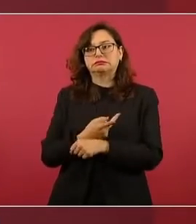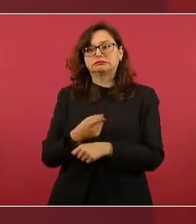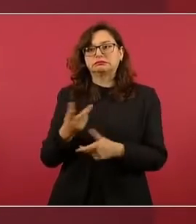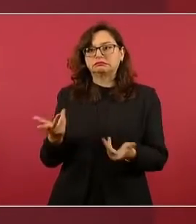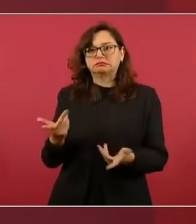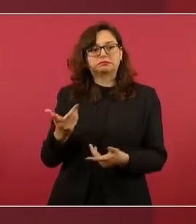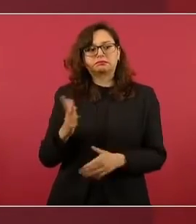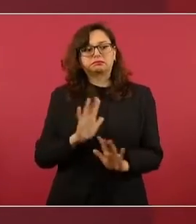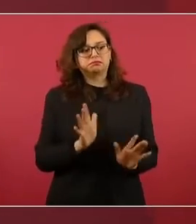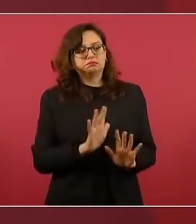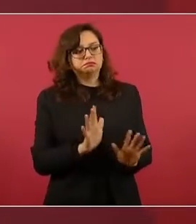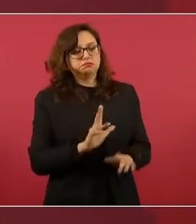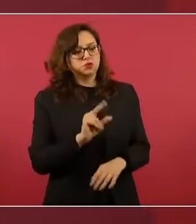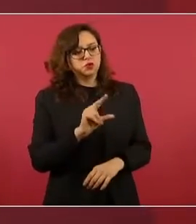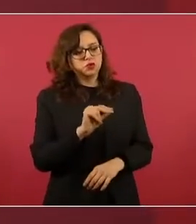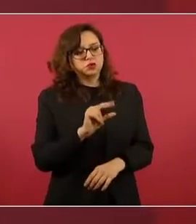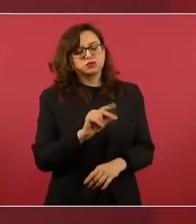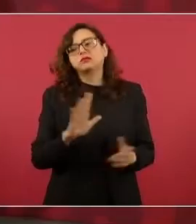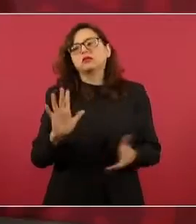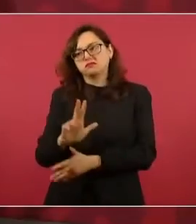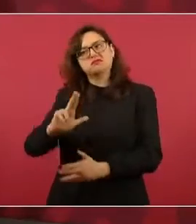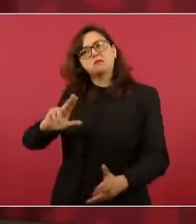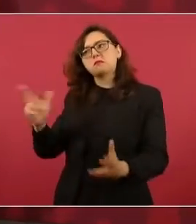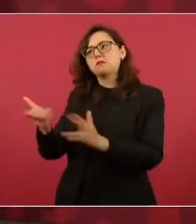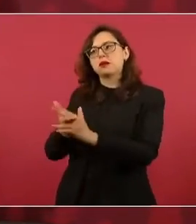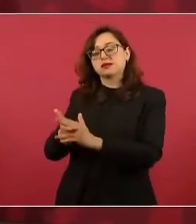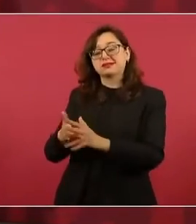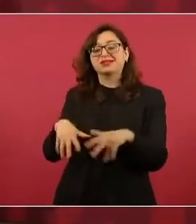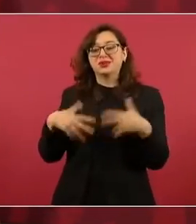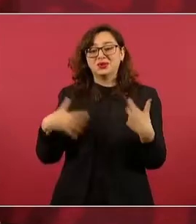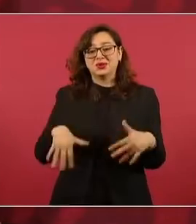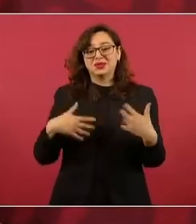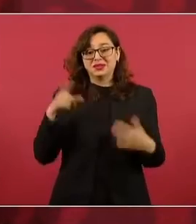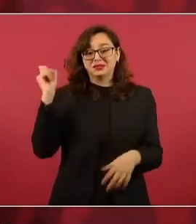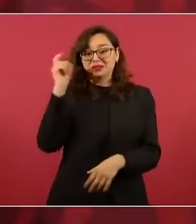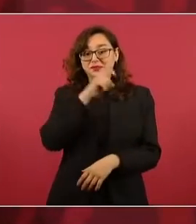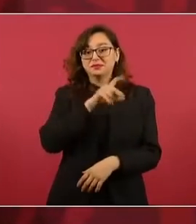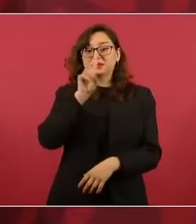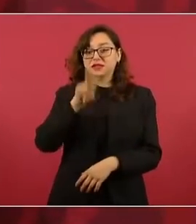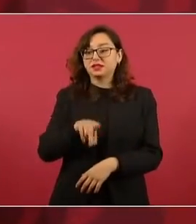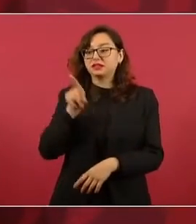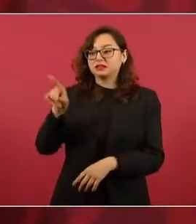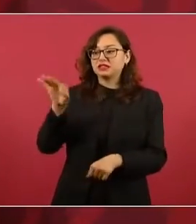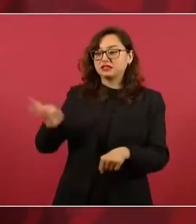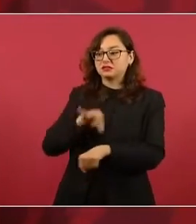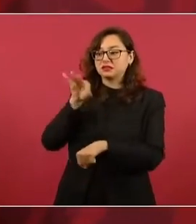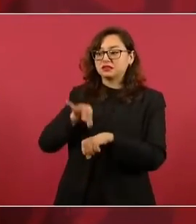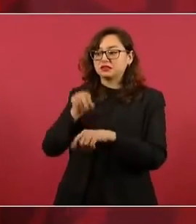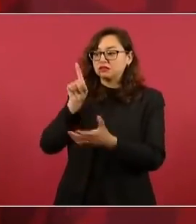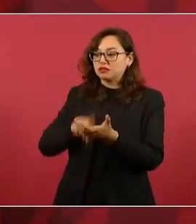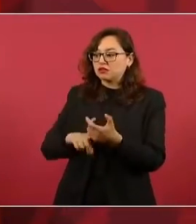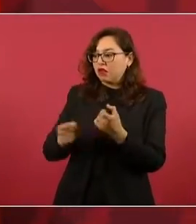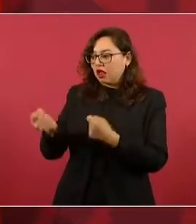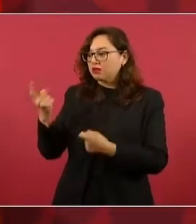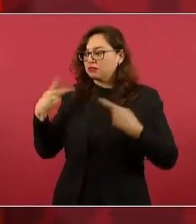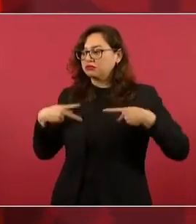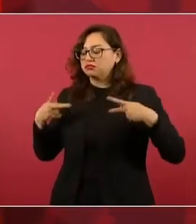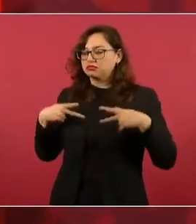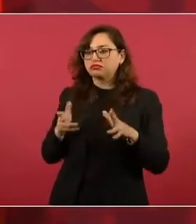tuvo que ver con asesinatos por